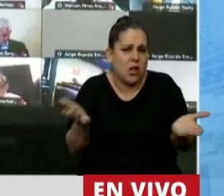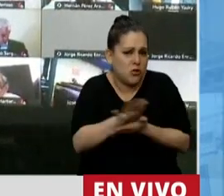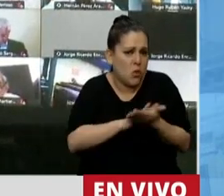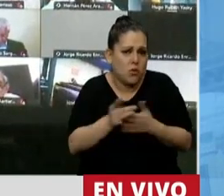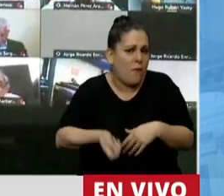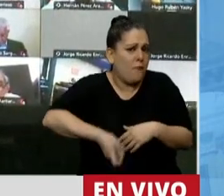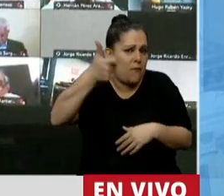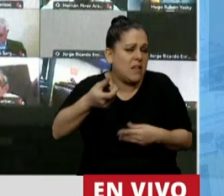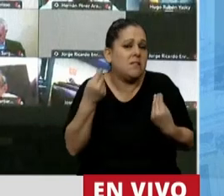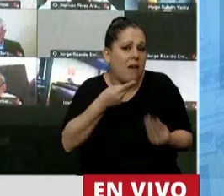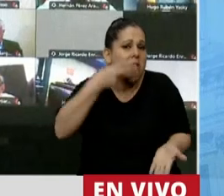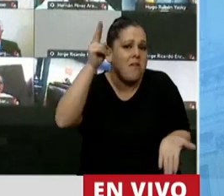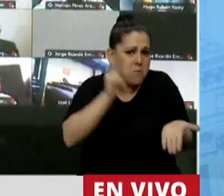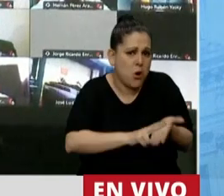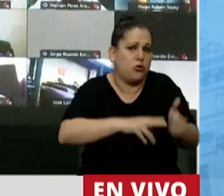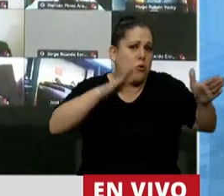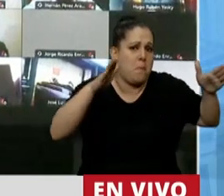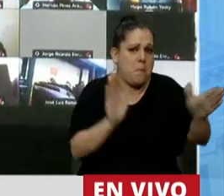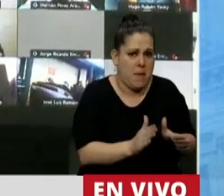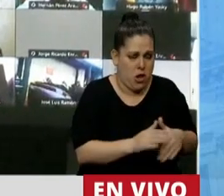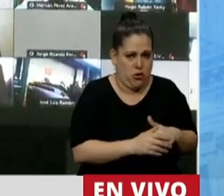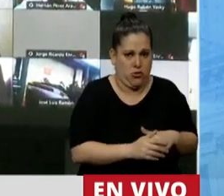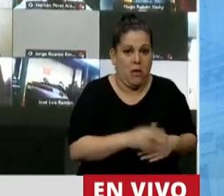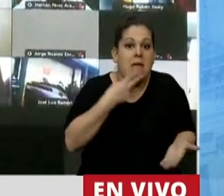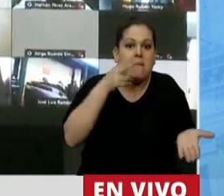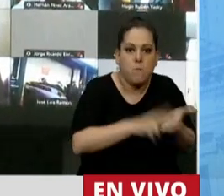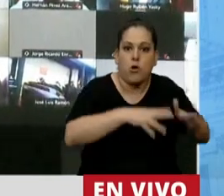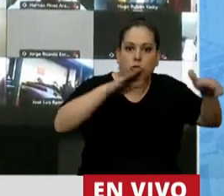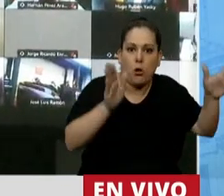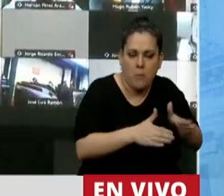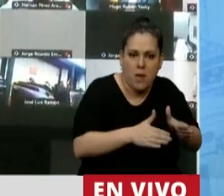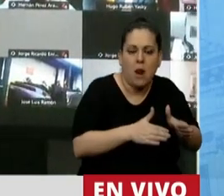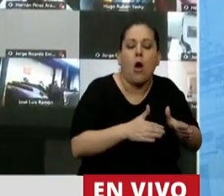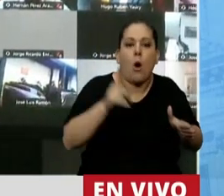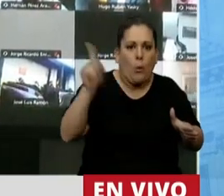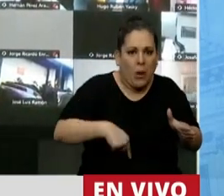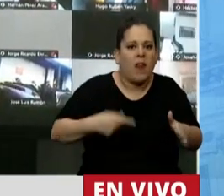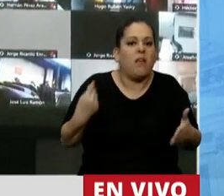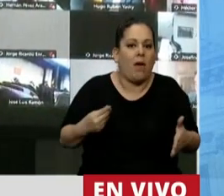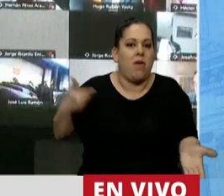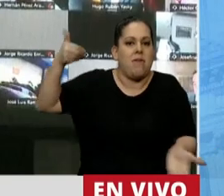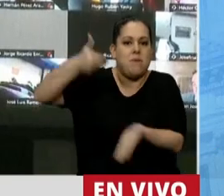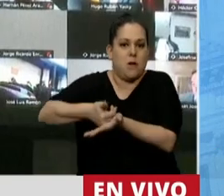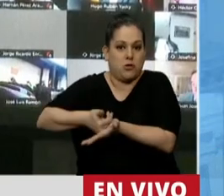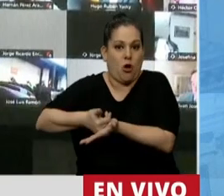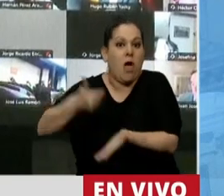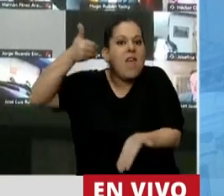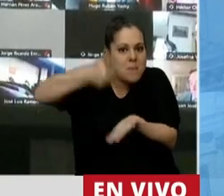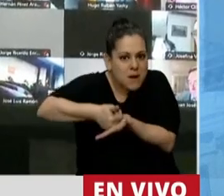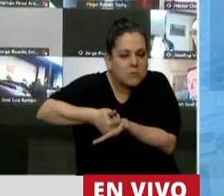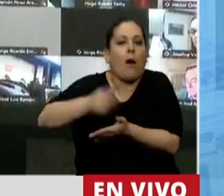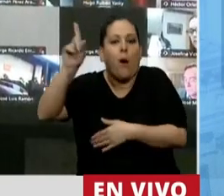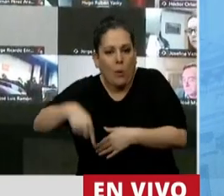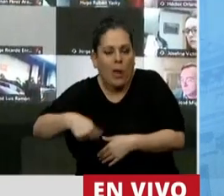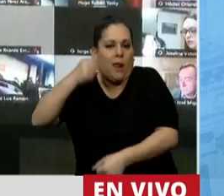que hay que bajar impuestos, que si bajamos impuestos vamos a generar más inversión y que vamos a generar más empleo de calidad,